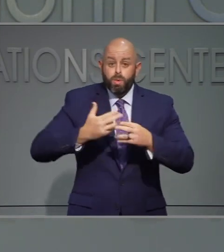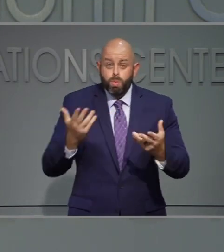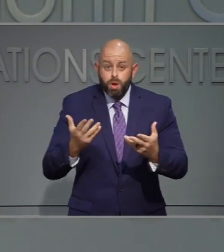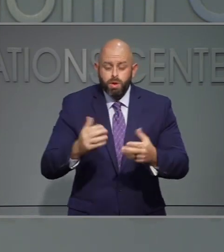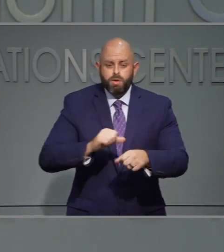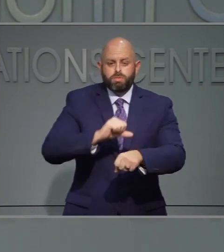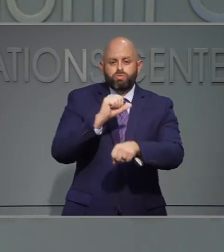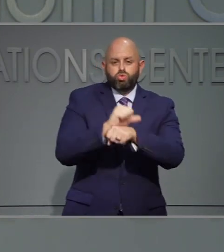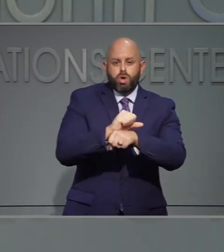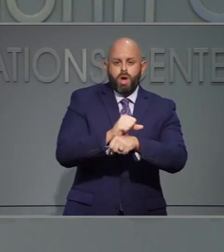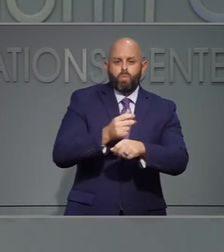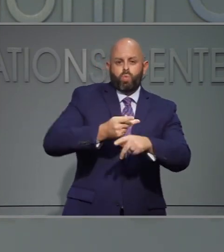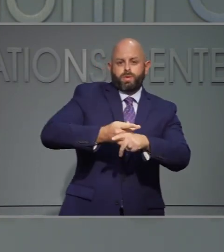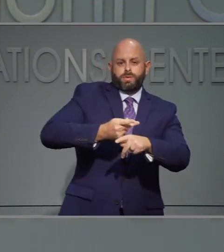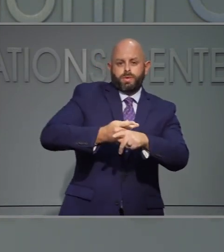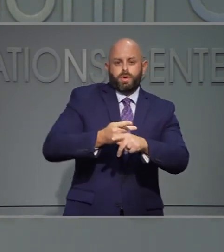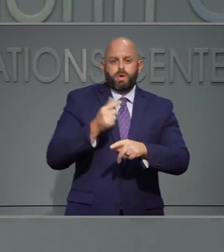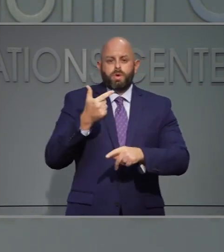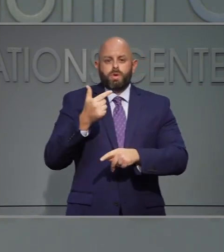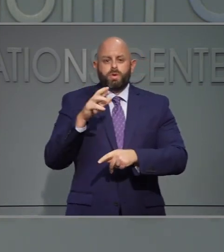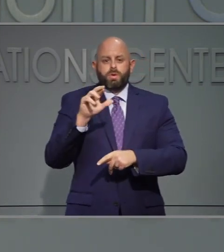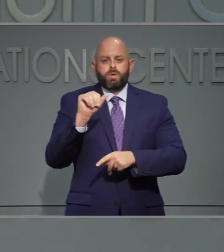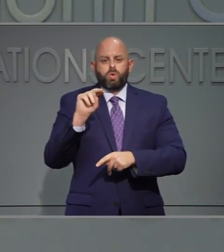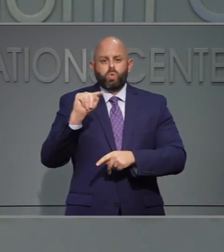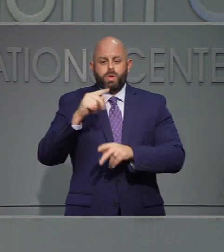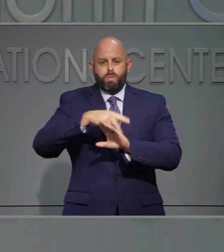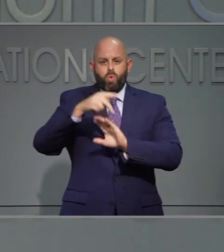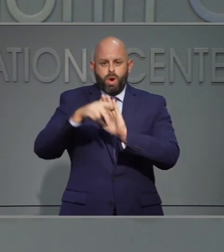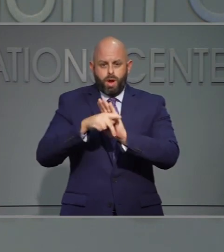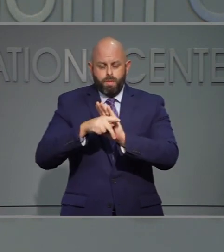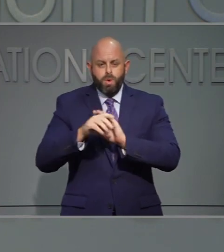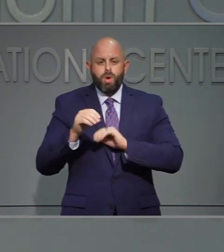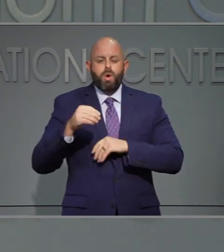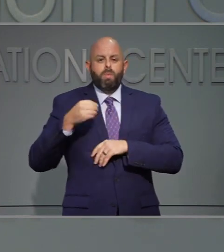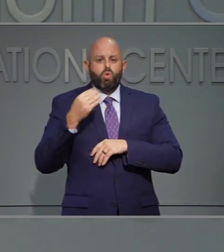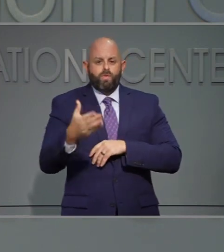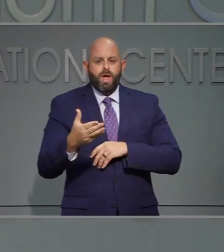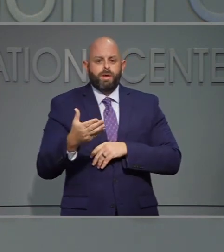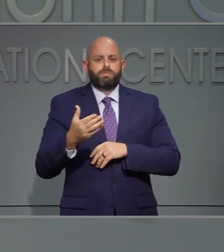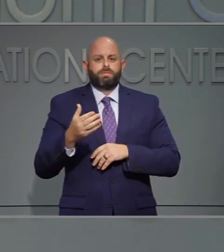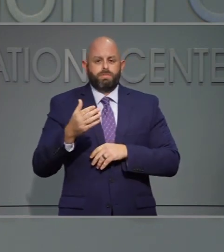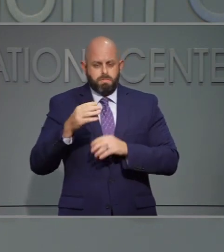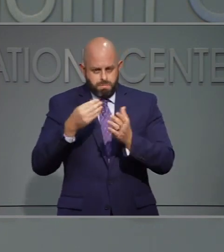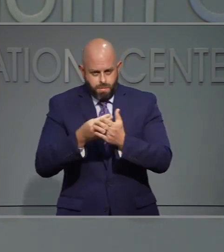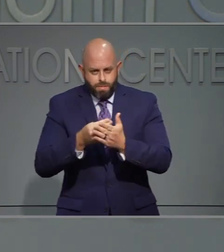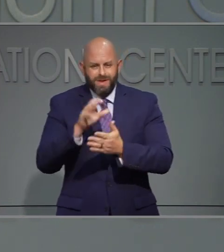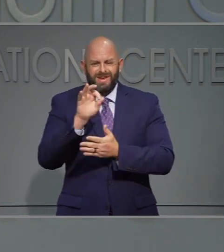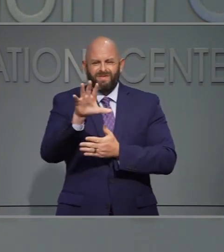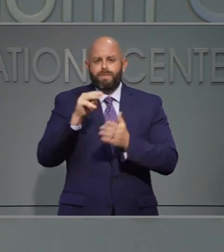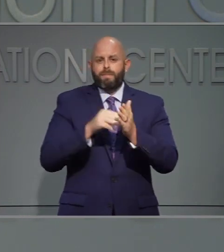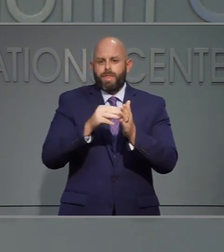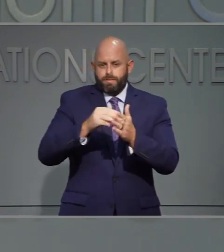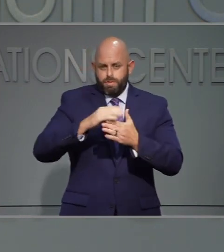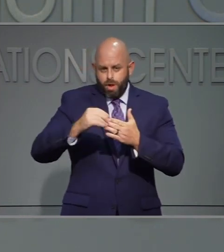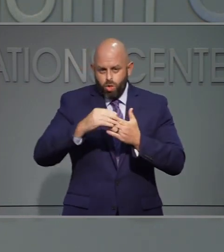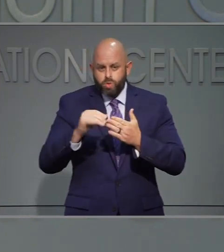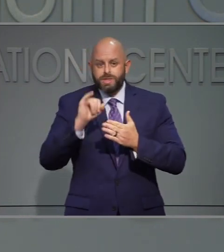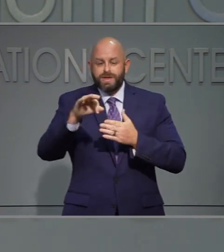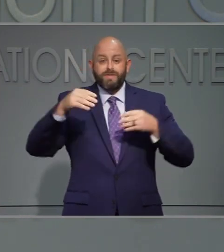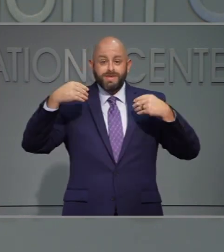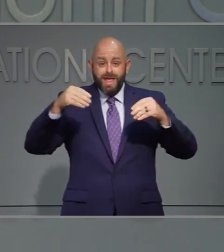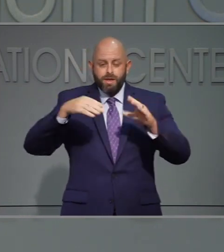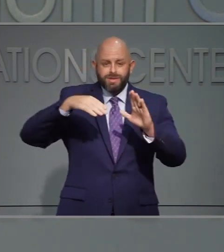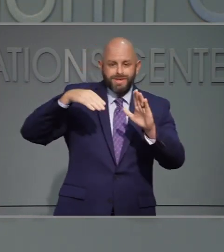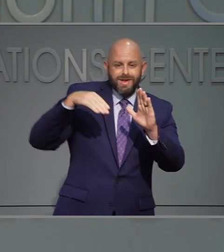subvenciones de retención laboral utilizará 15 millones de dólares del programa federal de alivio por coronavirus para